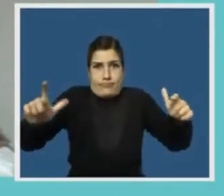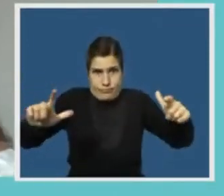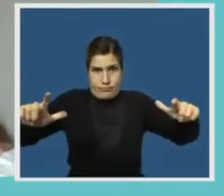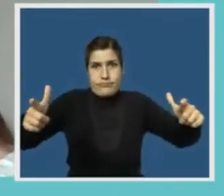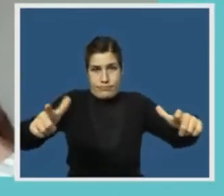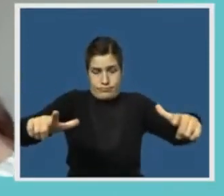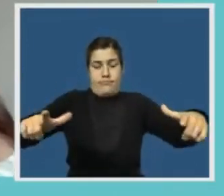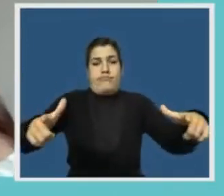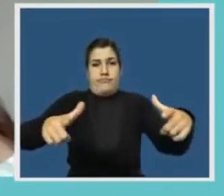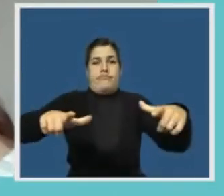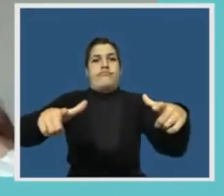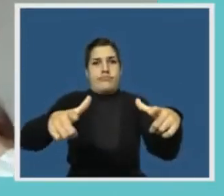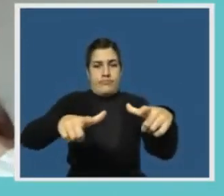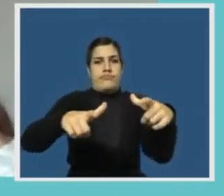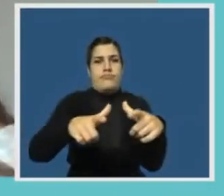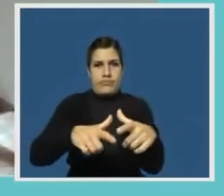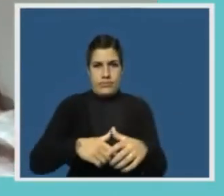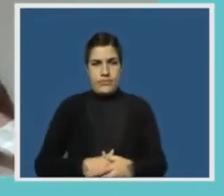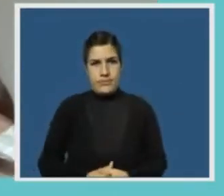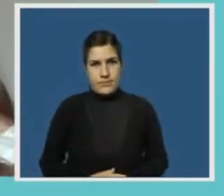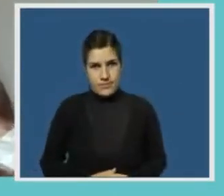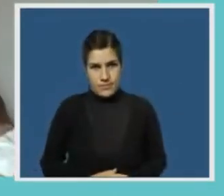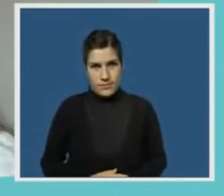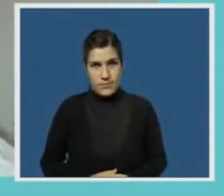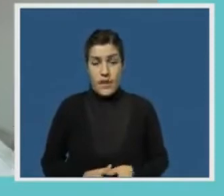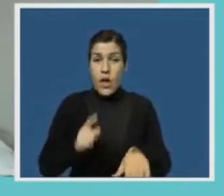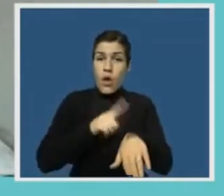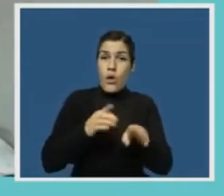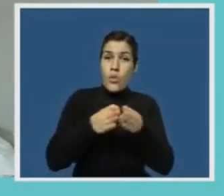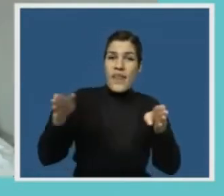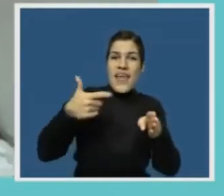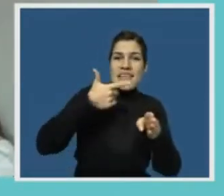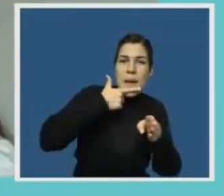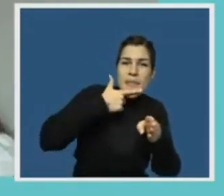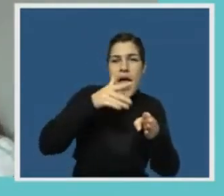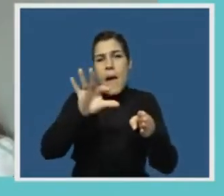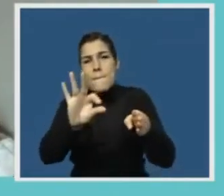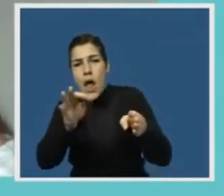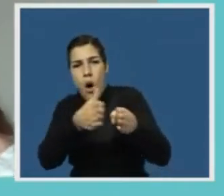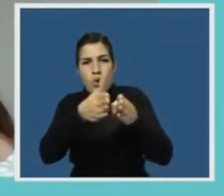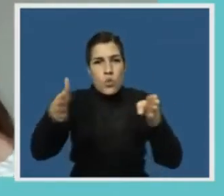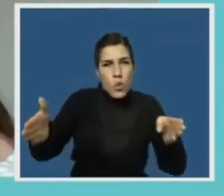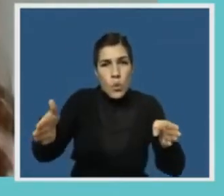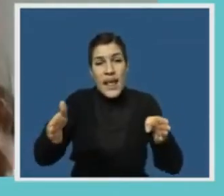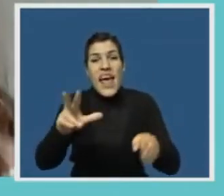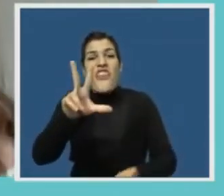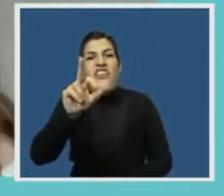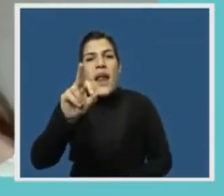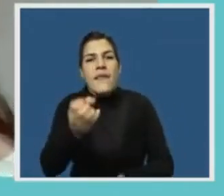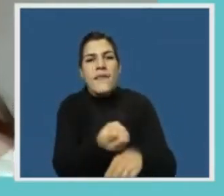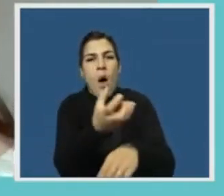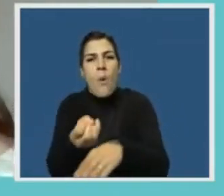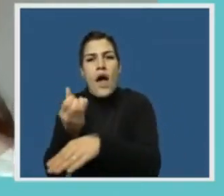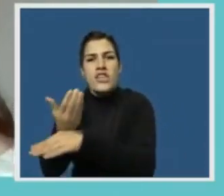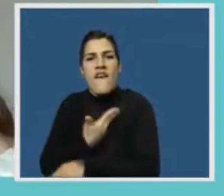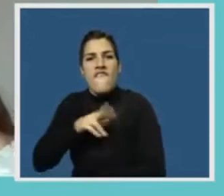especies. Entre finales de septiembre y principios de octubre, se registraron 30 ballenas francas muertas